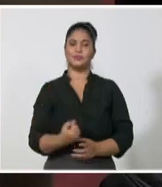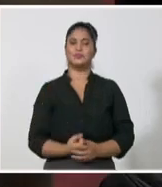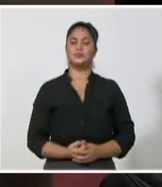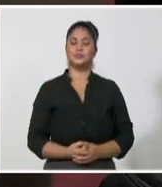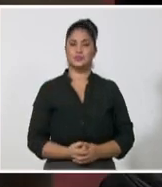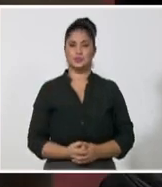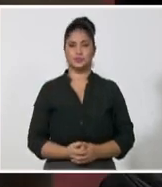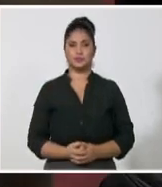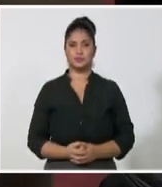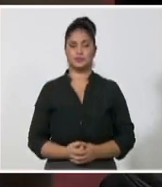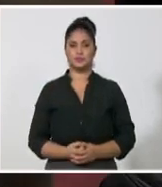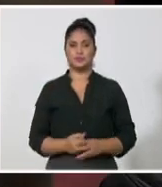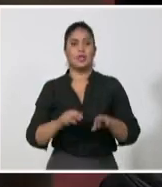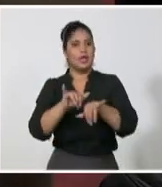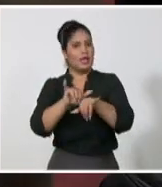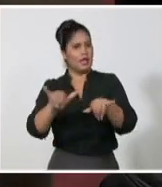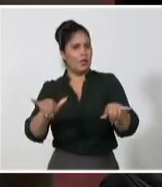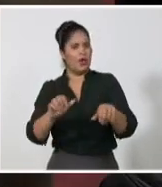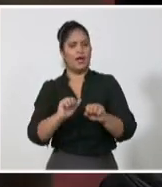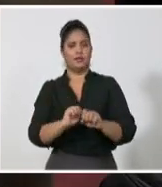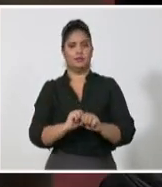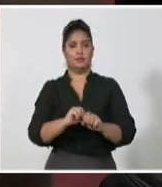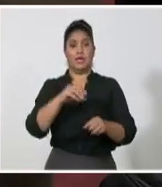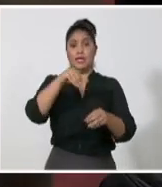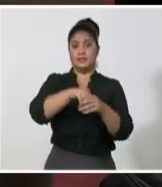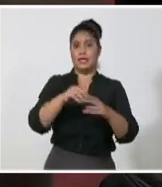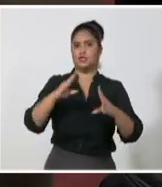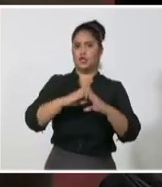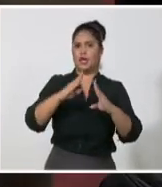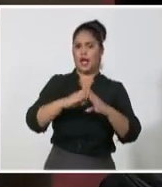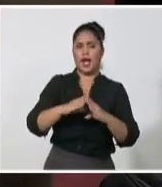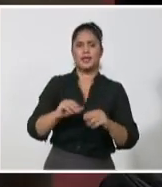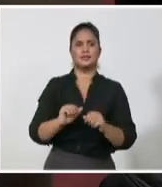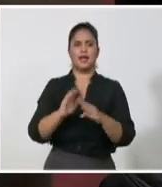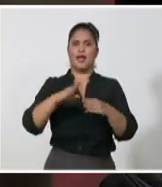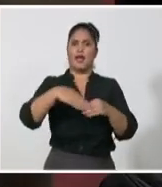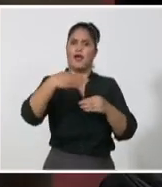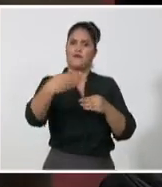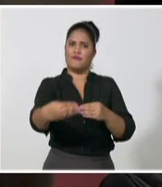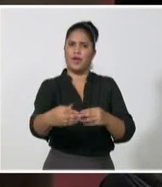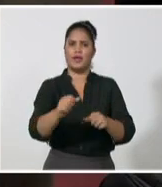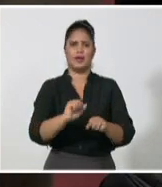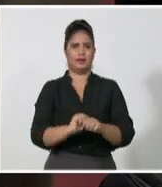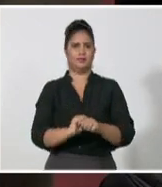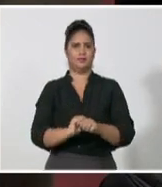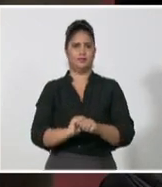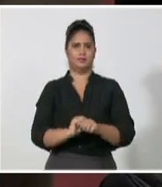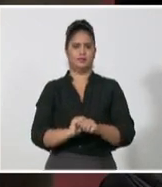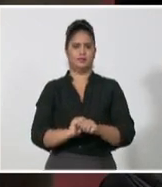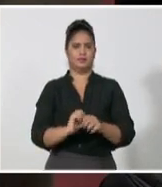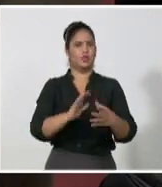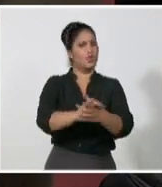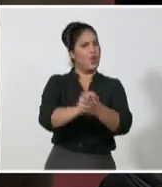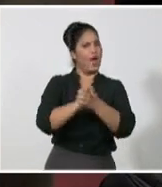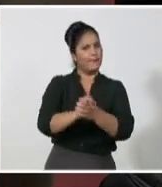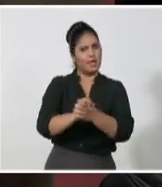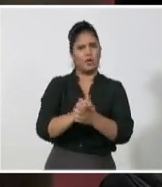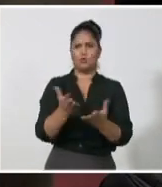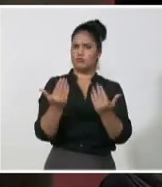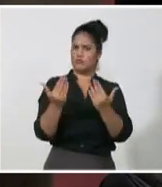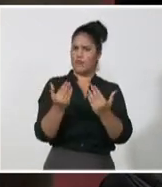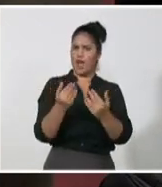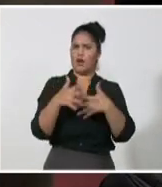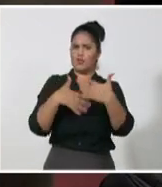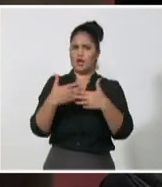también ser militantes en la comunidad, llevarlo a todos los que, a nuestros vecinos, a todos los que están al lado